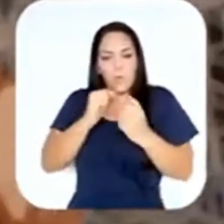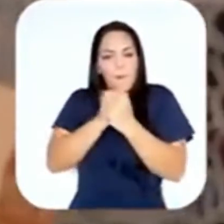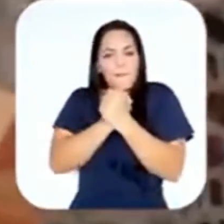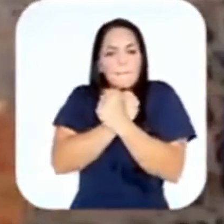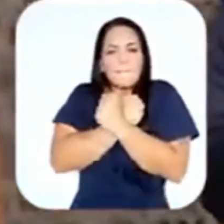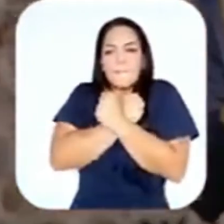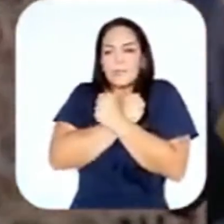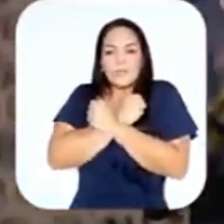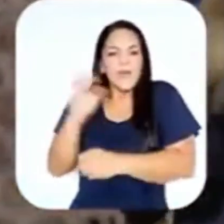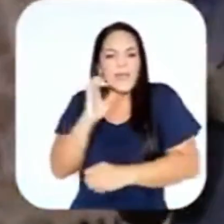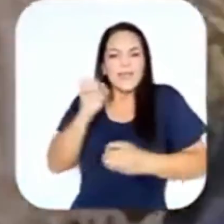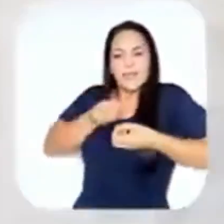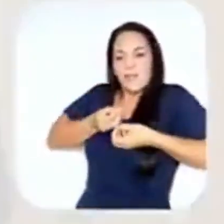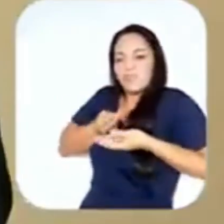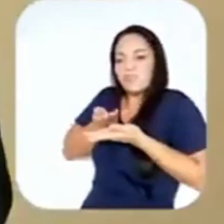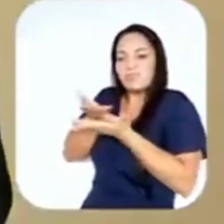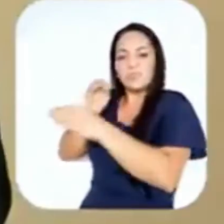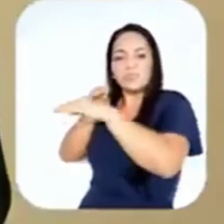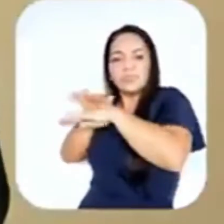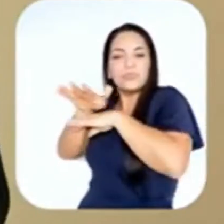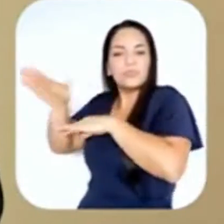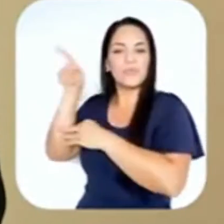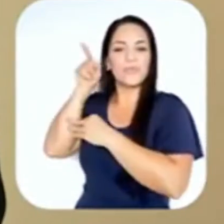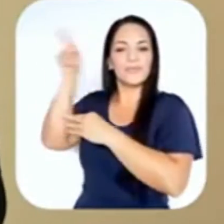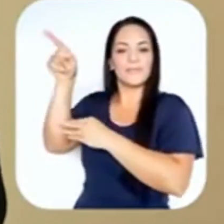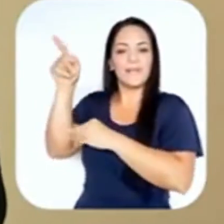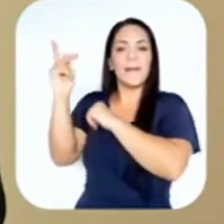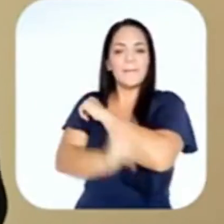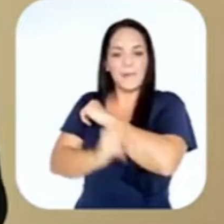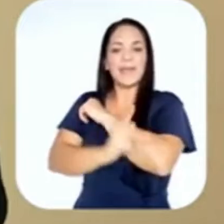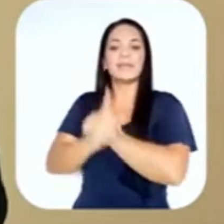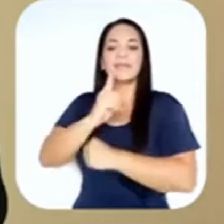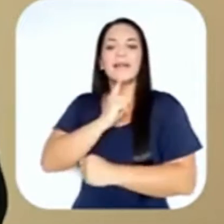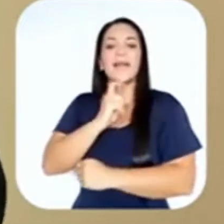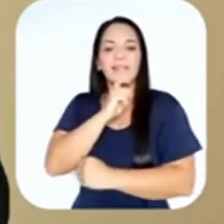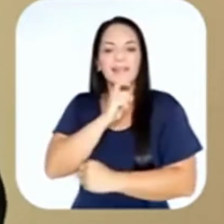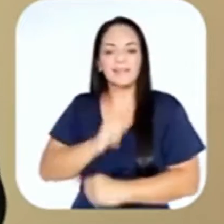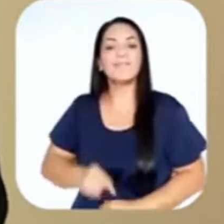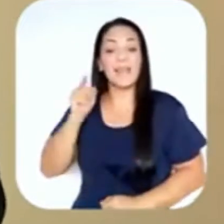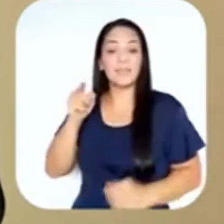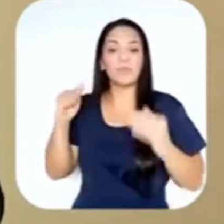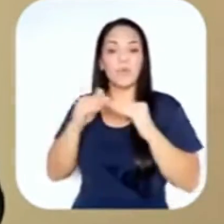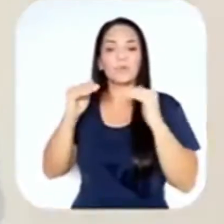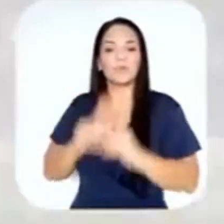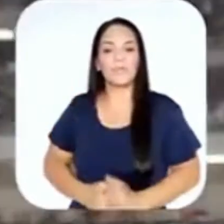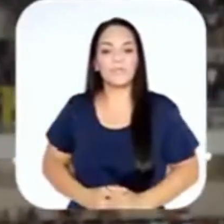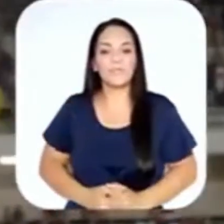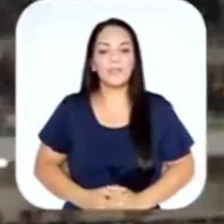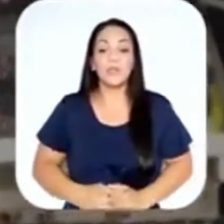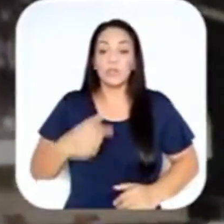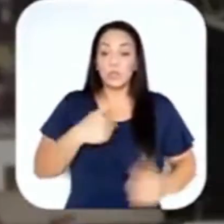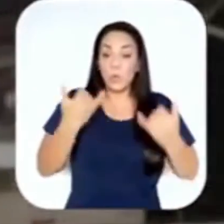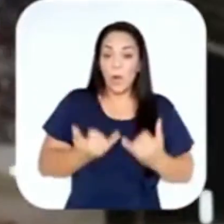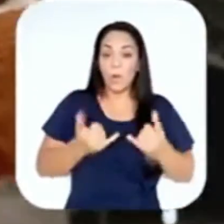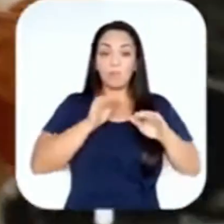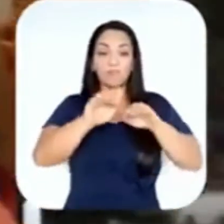de un pueblo apasionado por el deporte más bello del mundo hasta Catar. Yo creo que eso es lo justo. Le hago